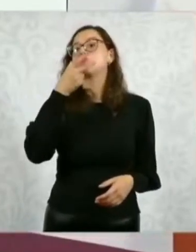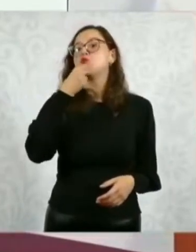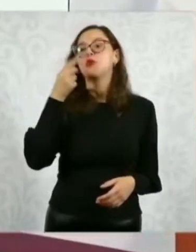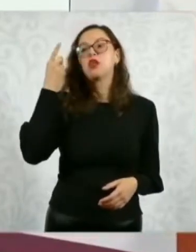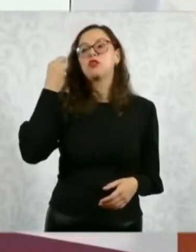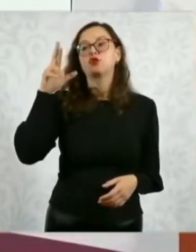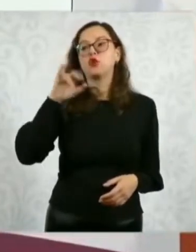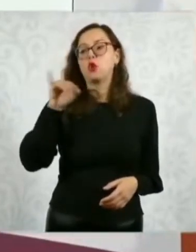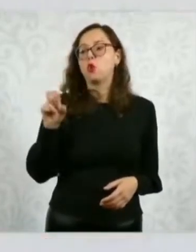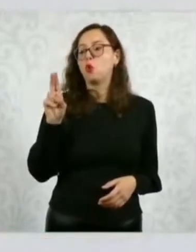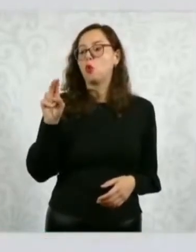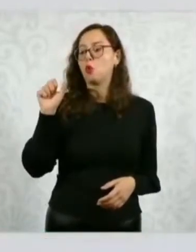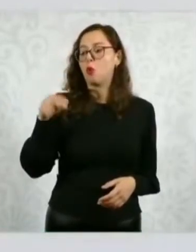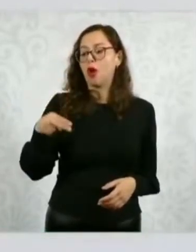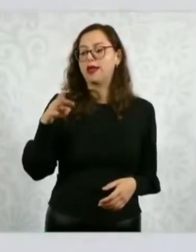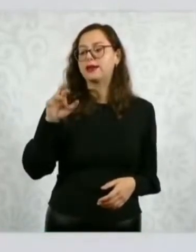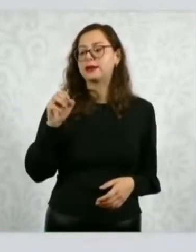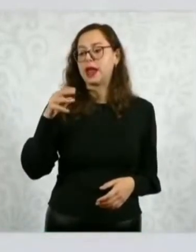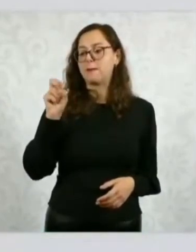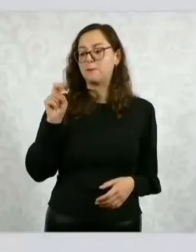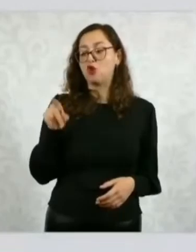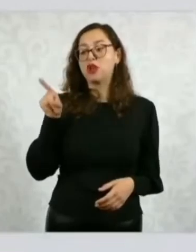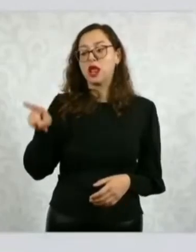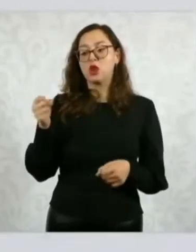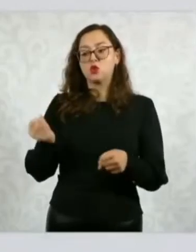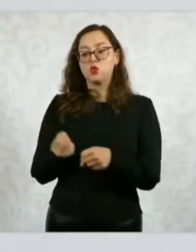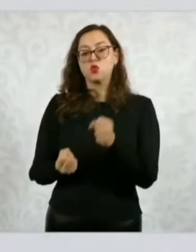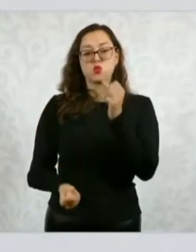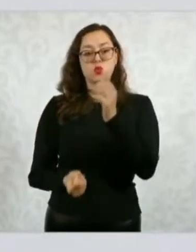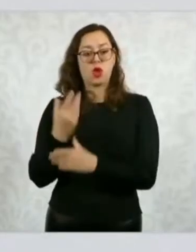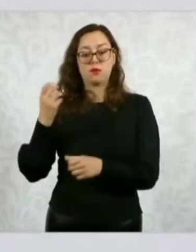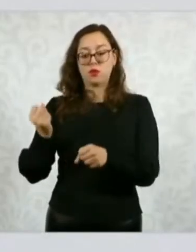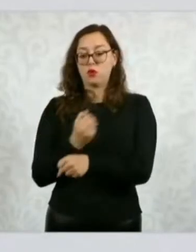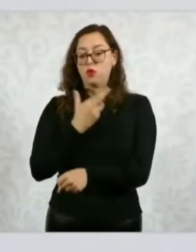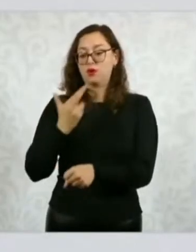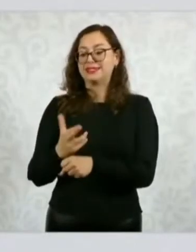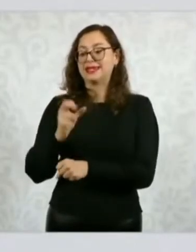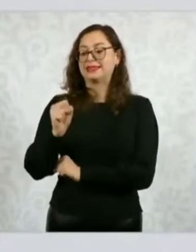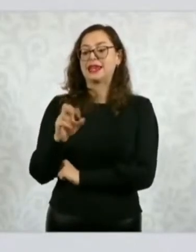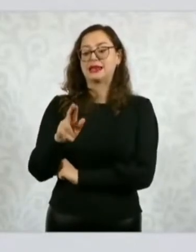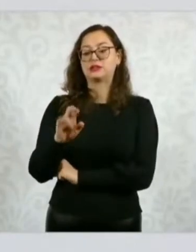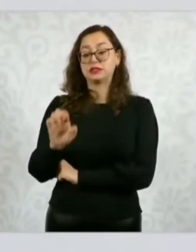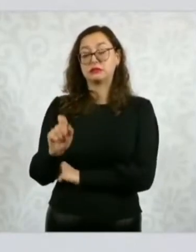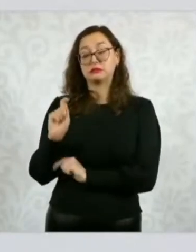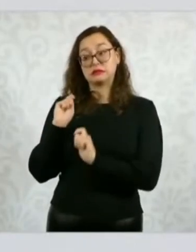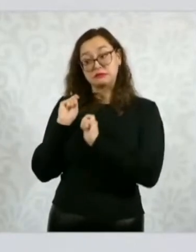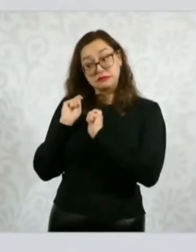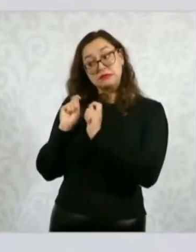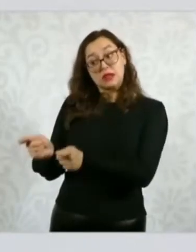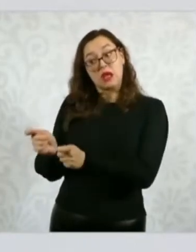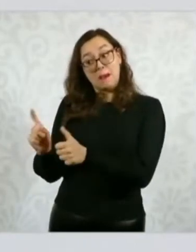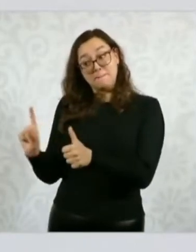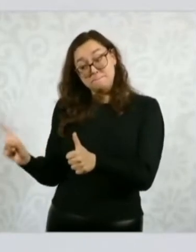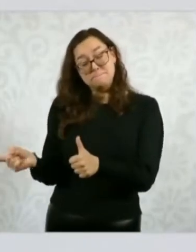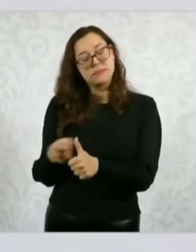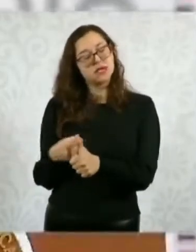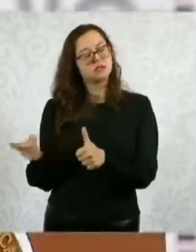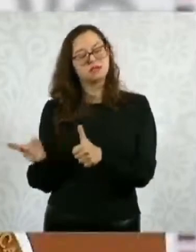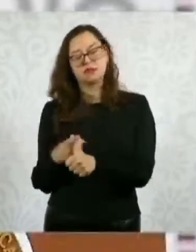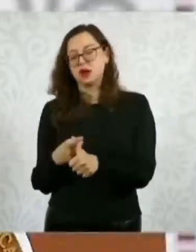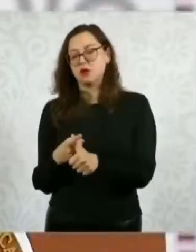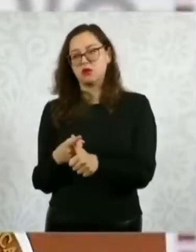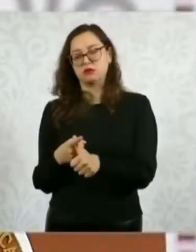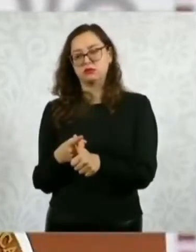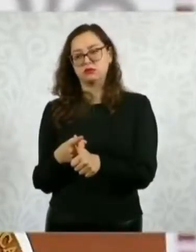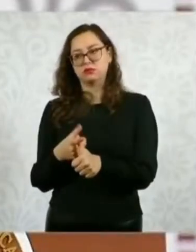Ramón de la Fuente, secretario de Relaciones Exteriores, que su prioridad sean las y los